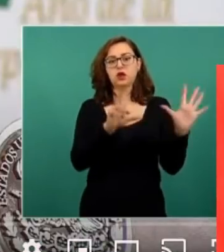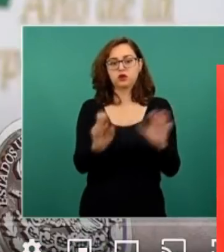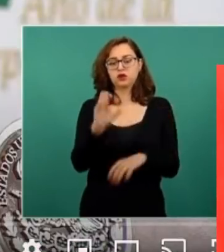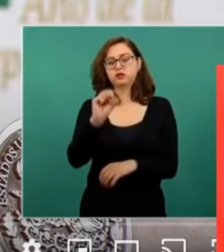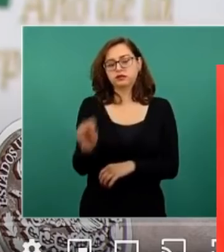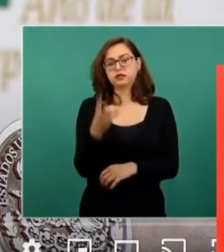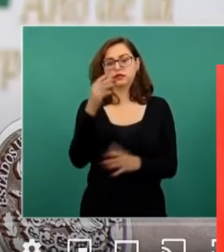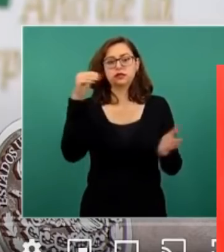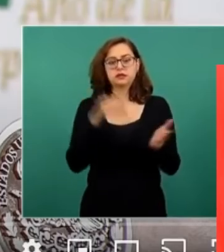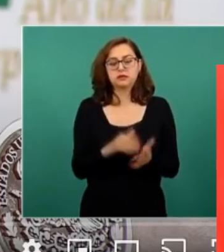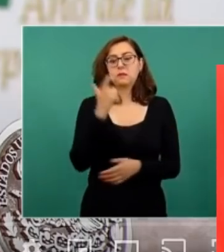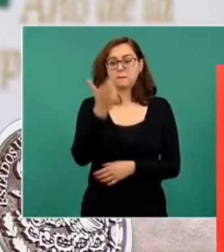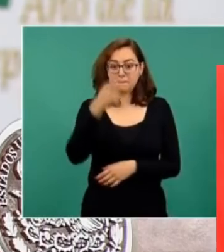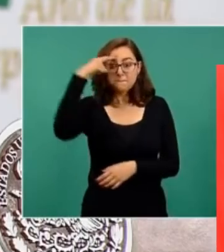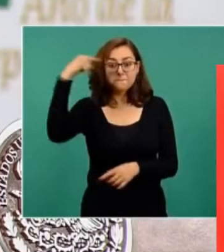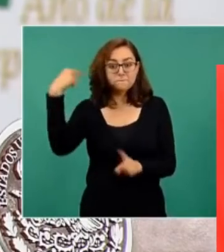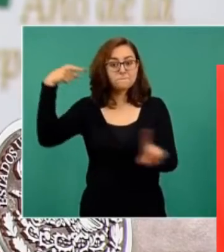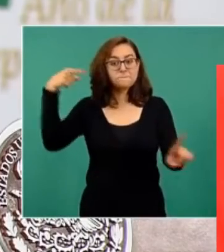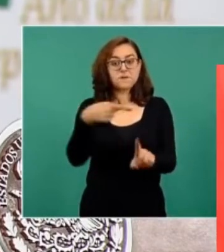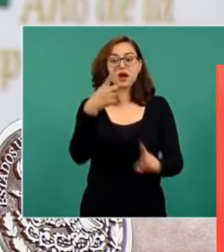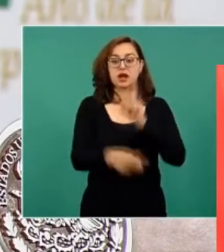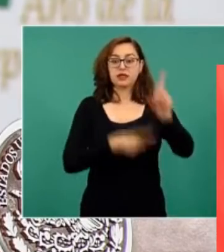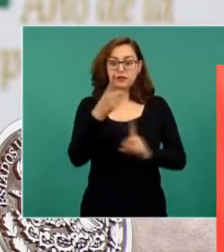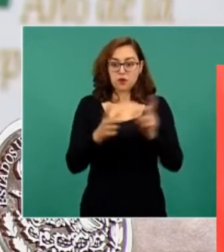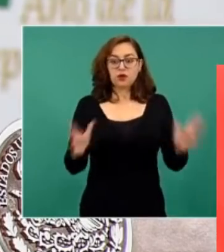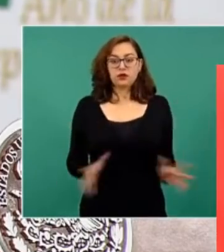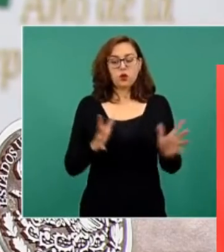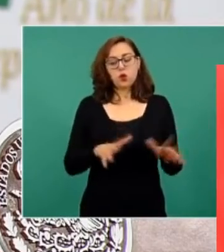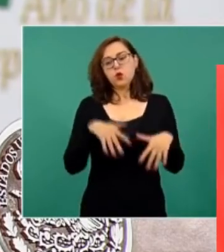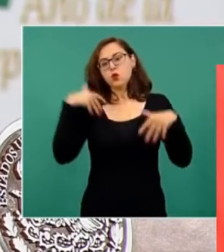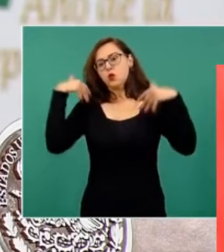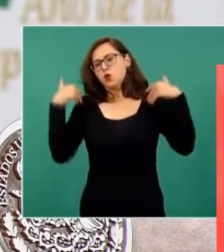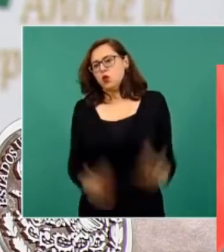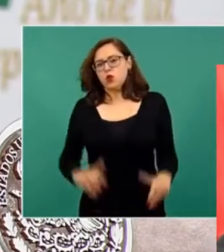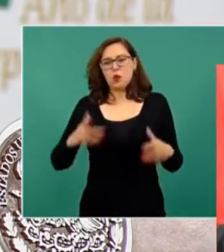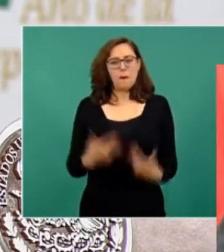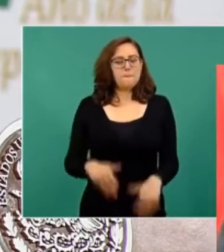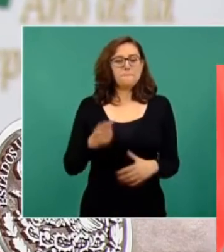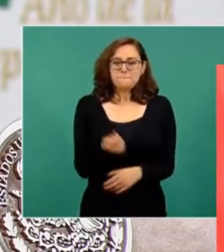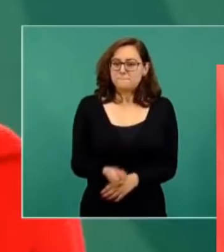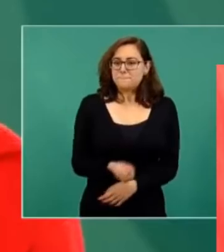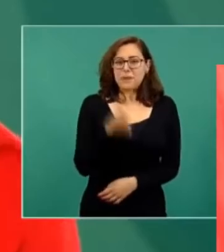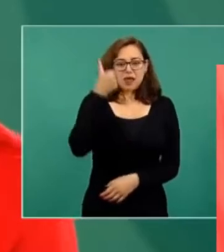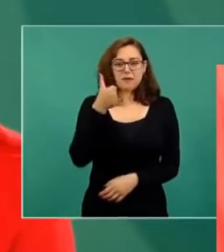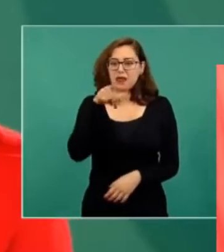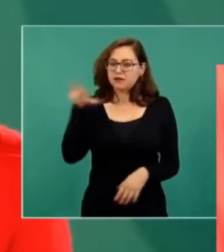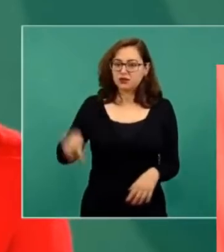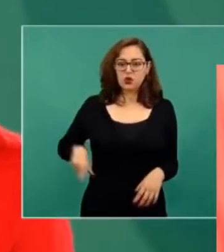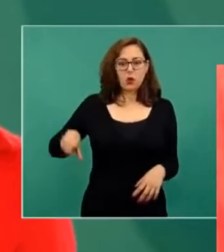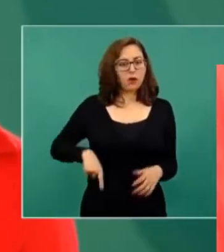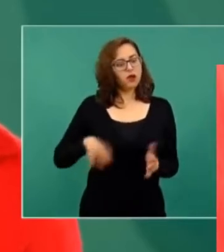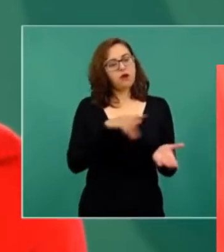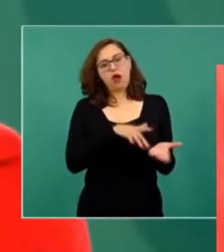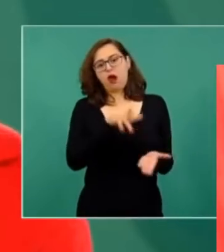163 mil pesos, que de verdad hay que reconocerlo. la primera vez en la historia del deporte que se entrega este tipo de